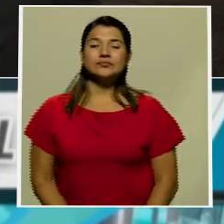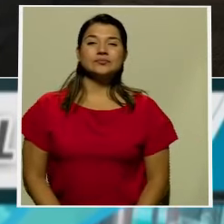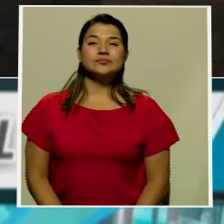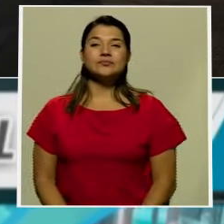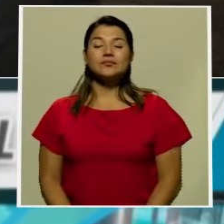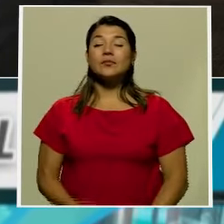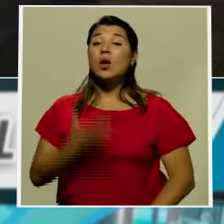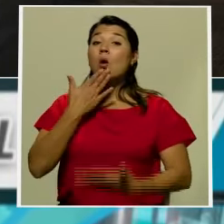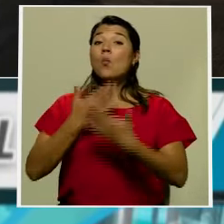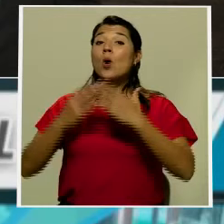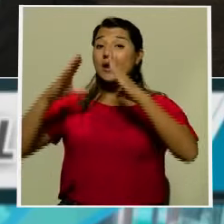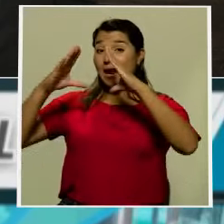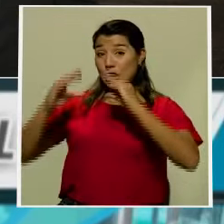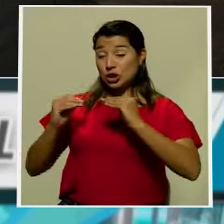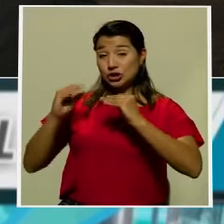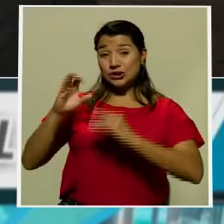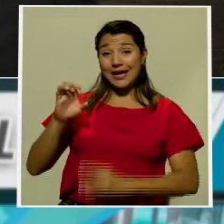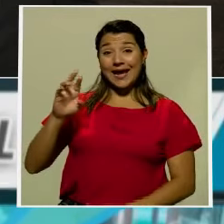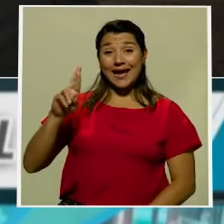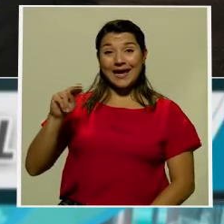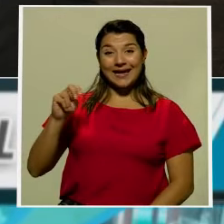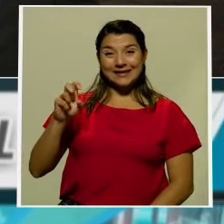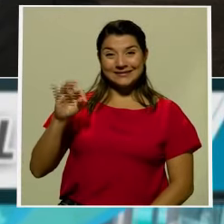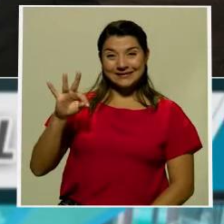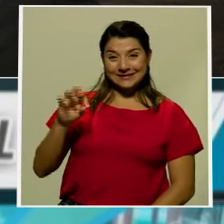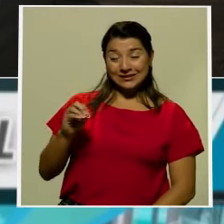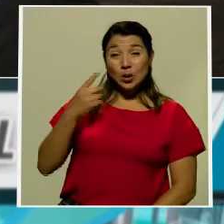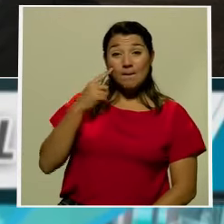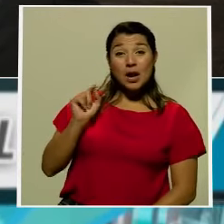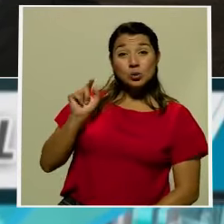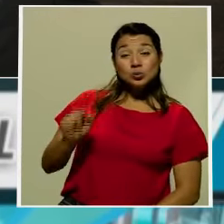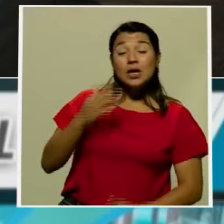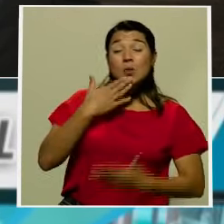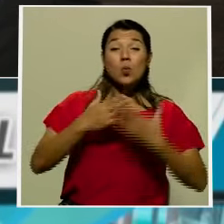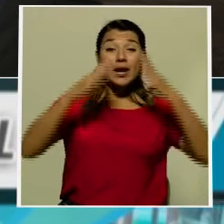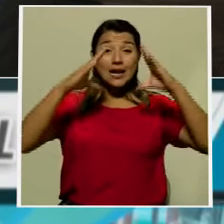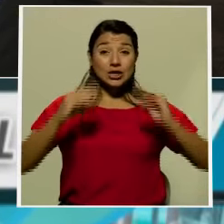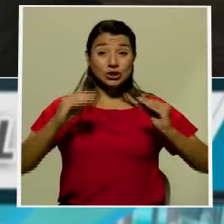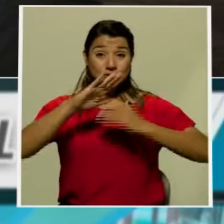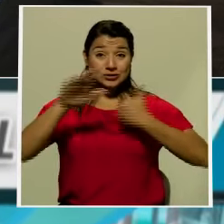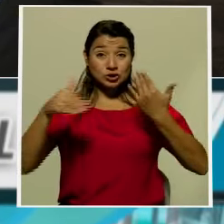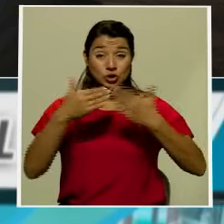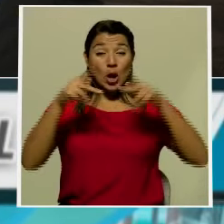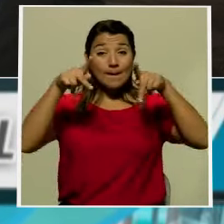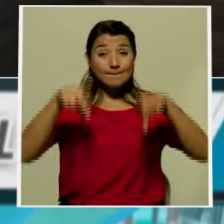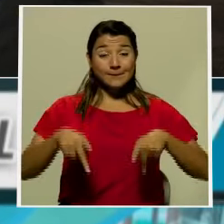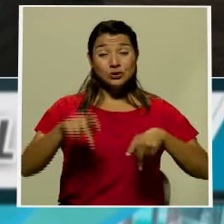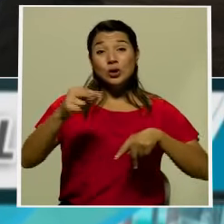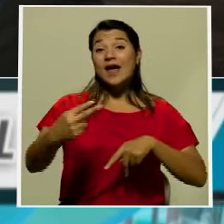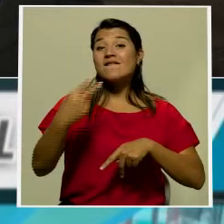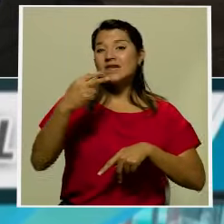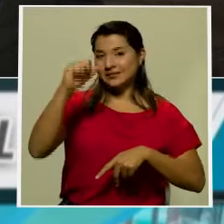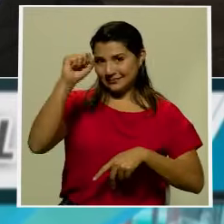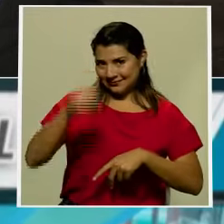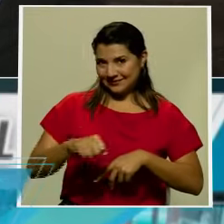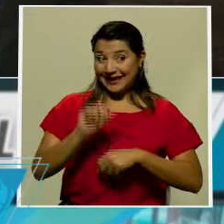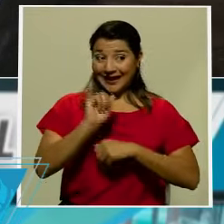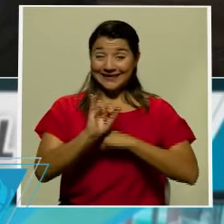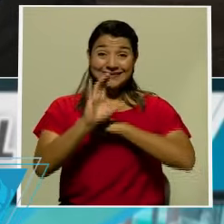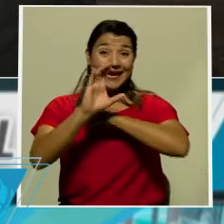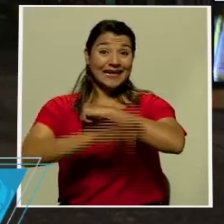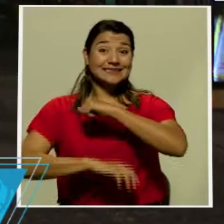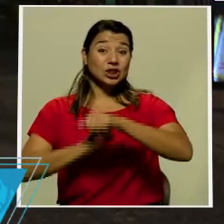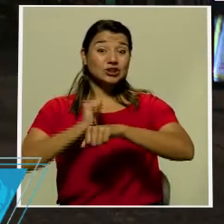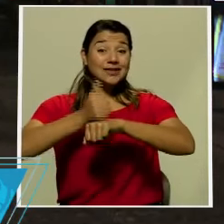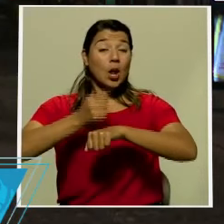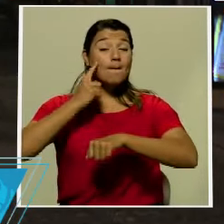Buenas noches Don Ernesto para usted y para los televidentes tal y como usted lo dice esta sentencia del Tribunal